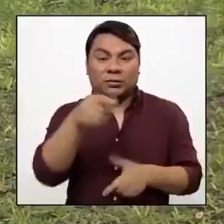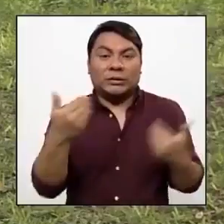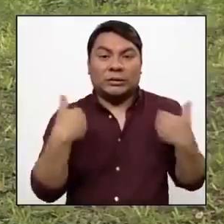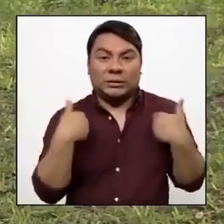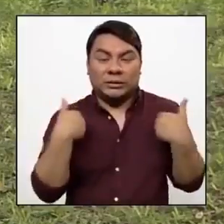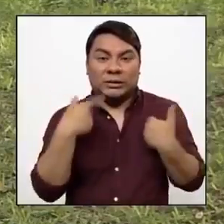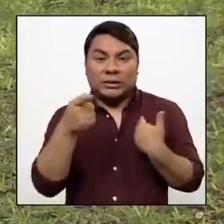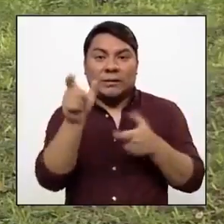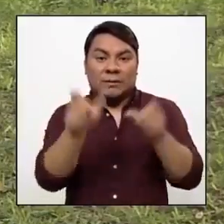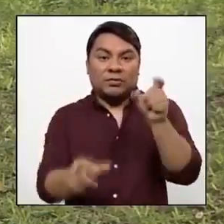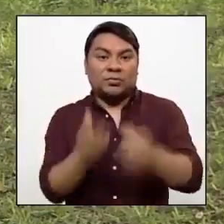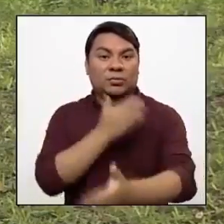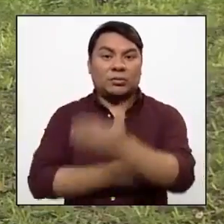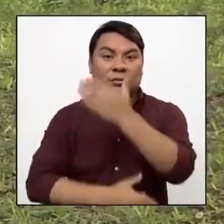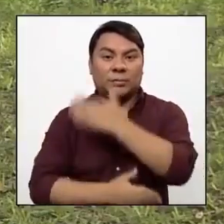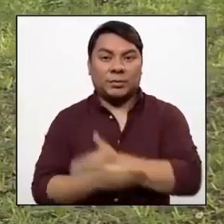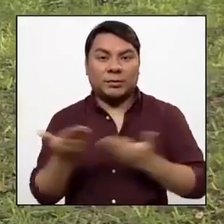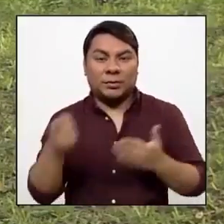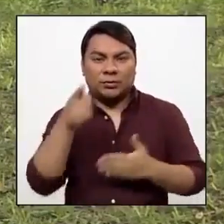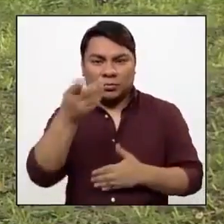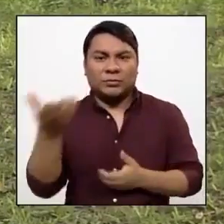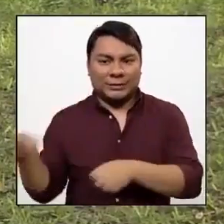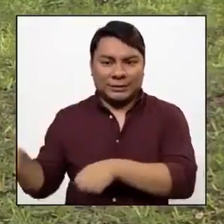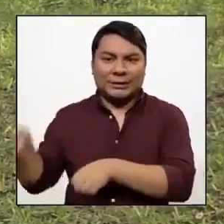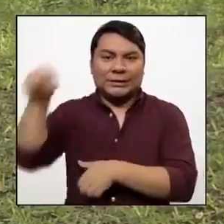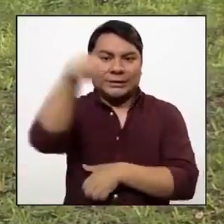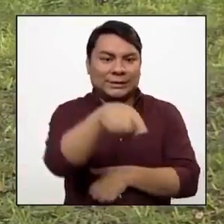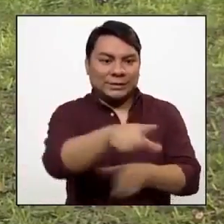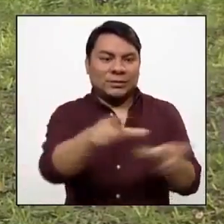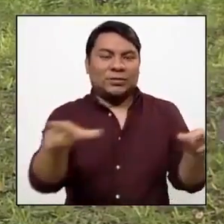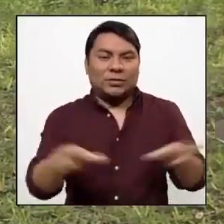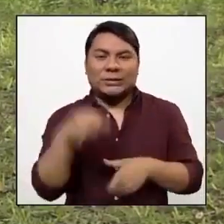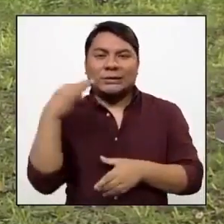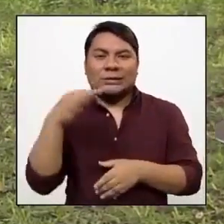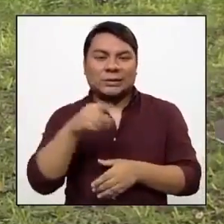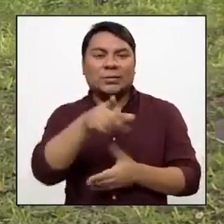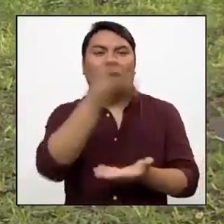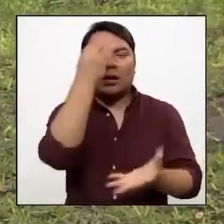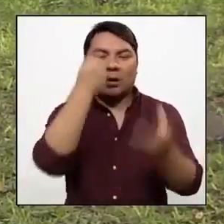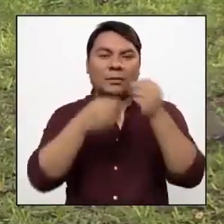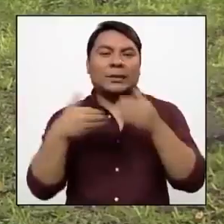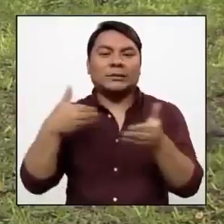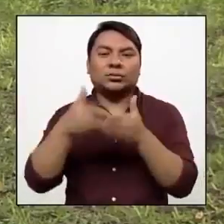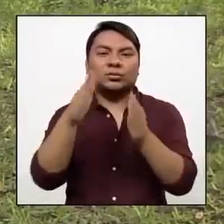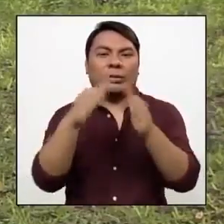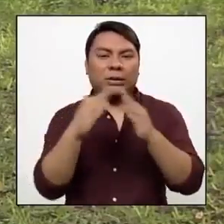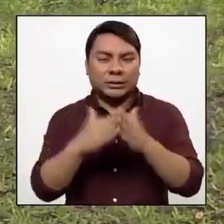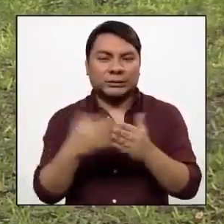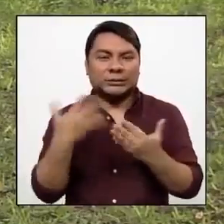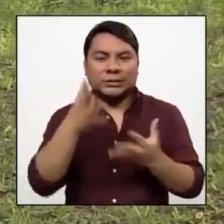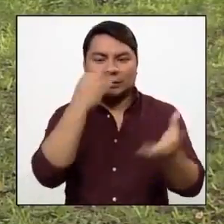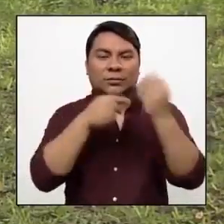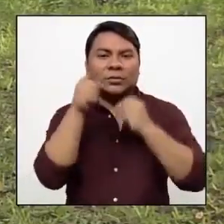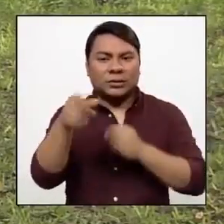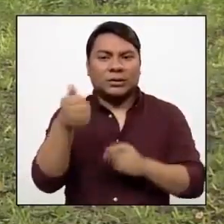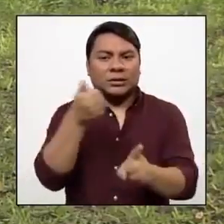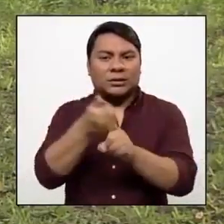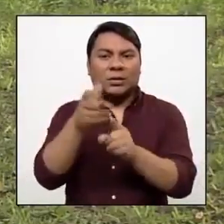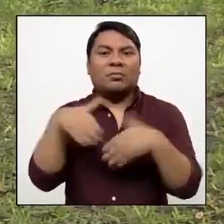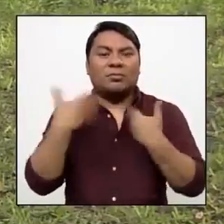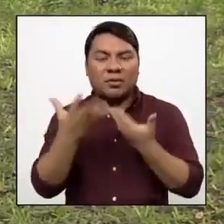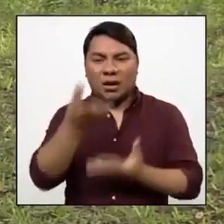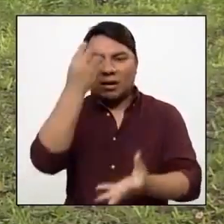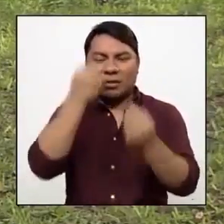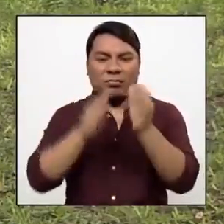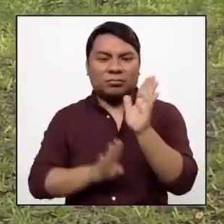en casa a una persona con discapacidad, llévenla siempre a cualquier taller que esté cerca a su casa. No saben los avances que puede tener